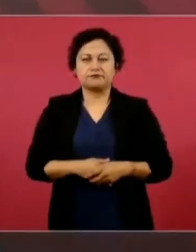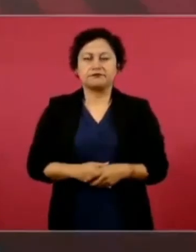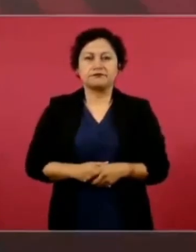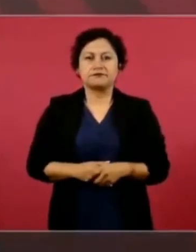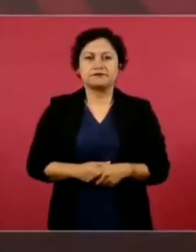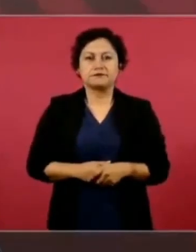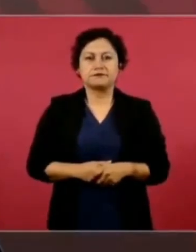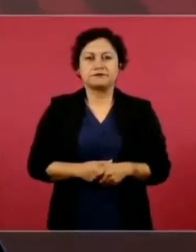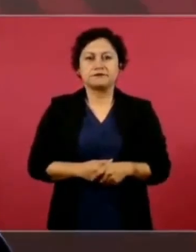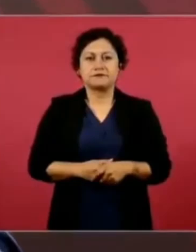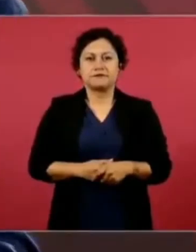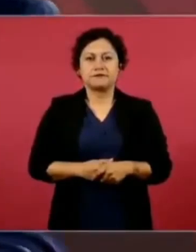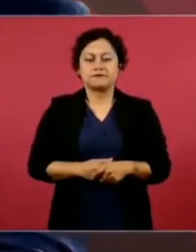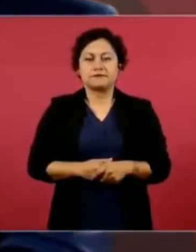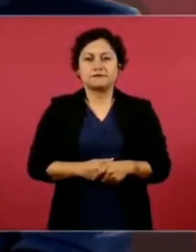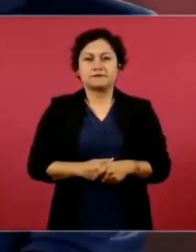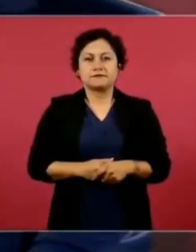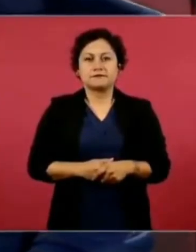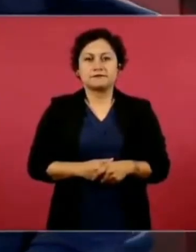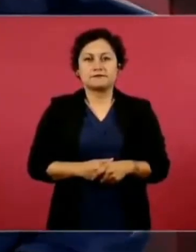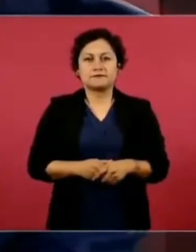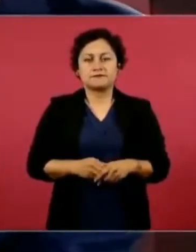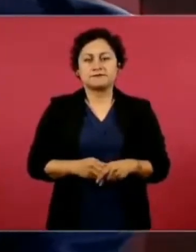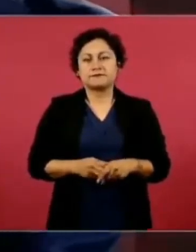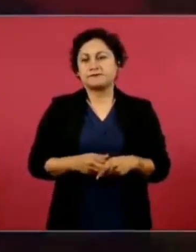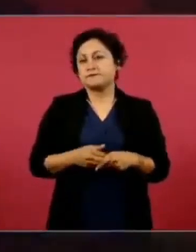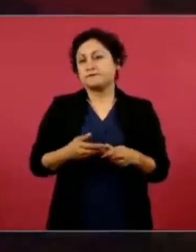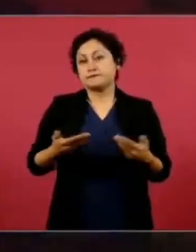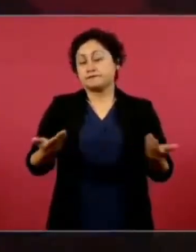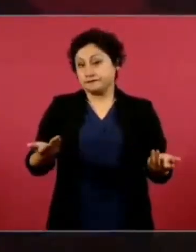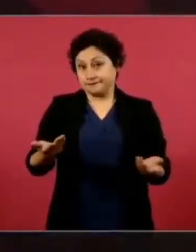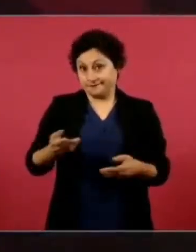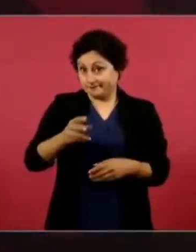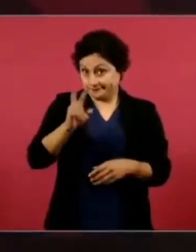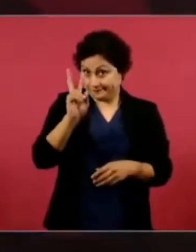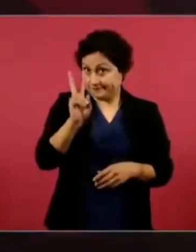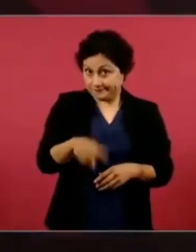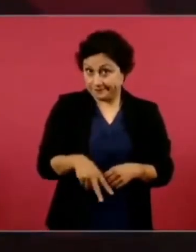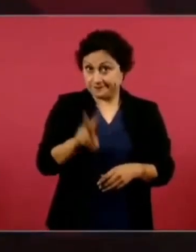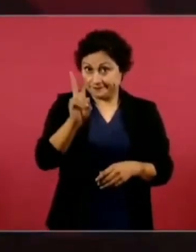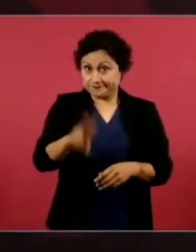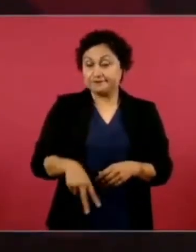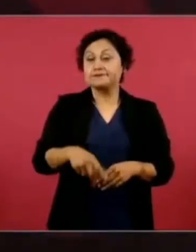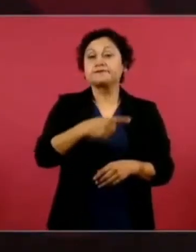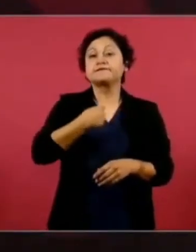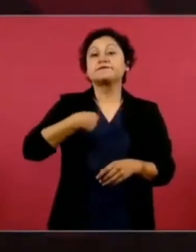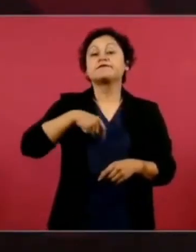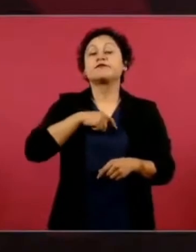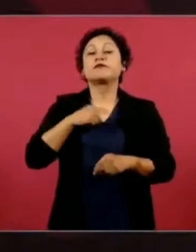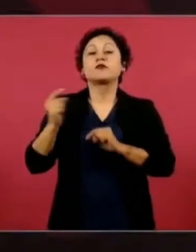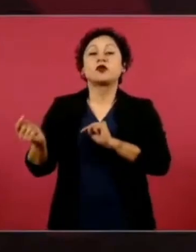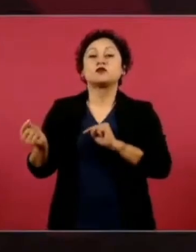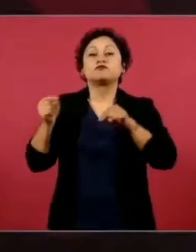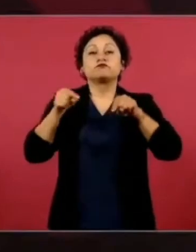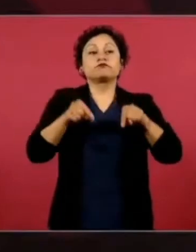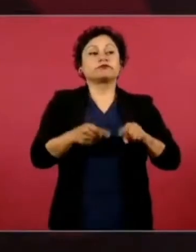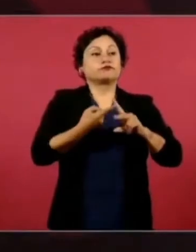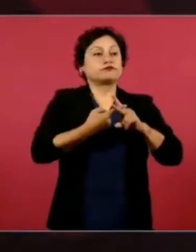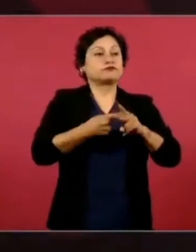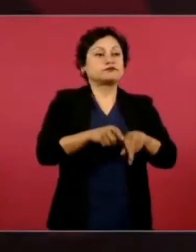además, muy poco tiempo y nos llega la pandemia